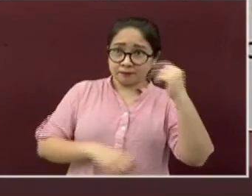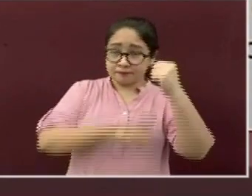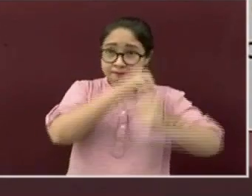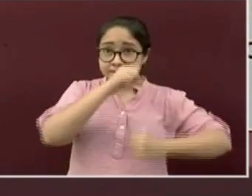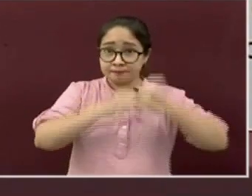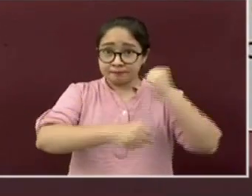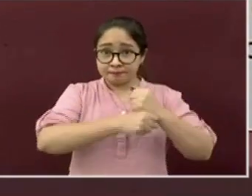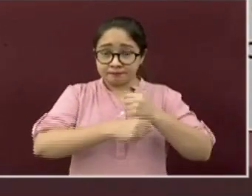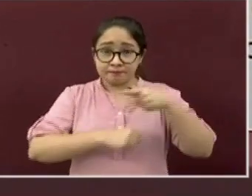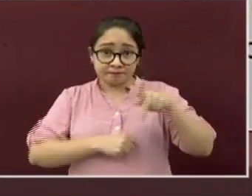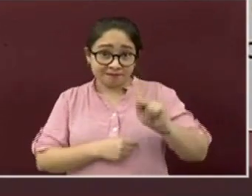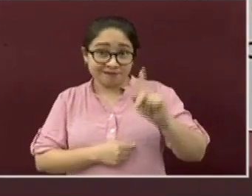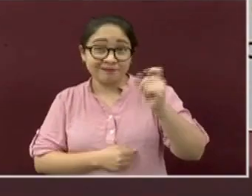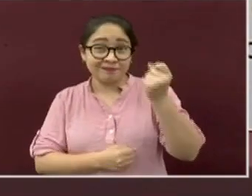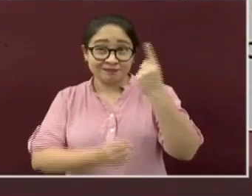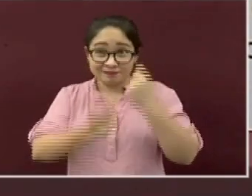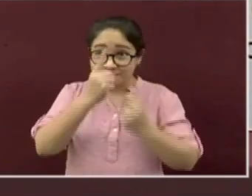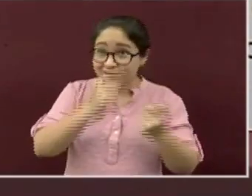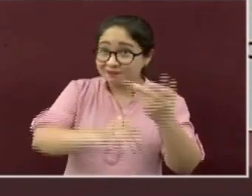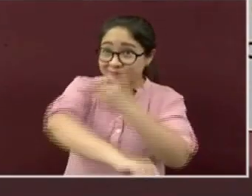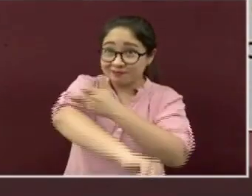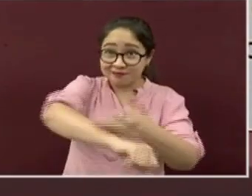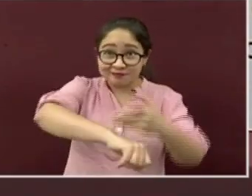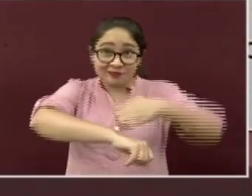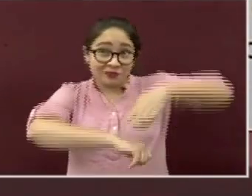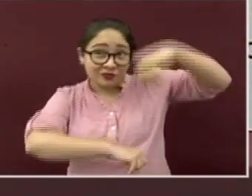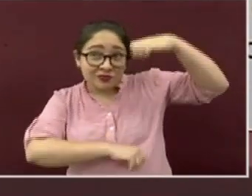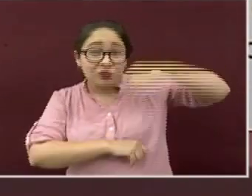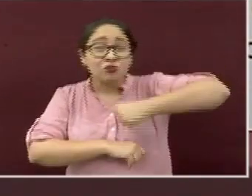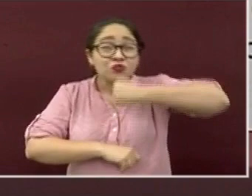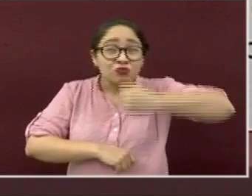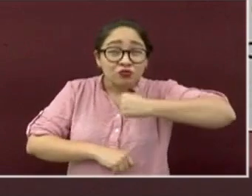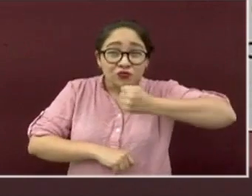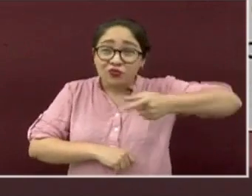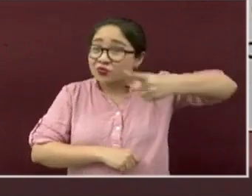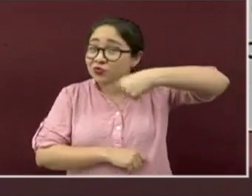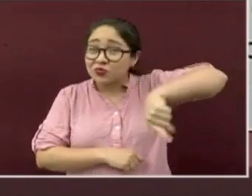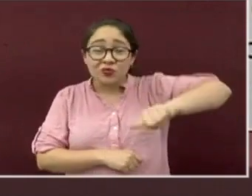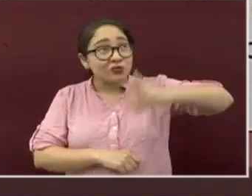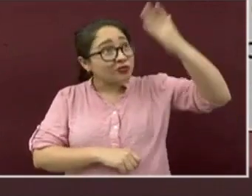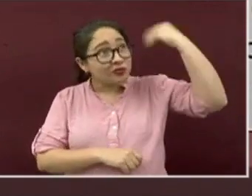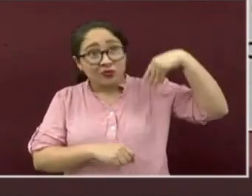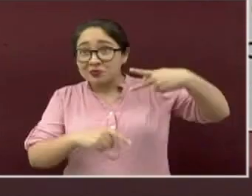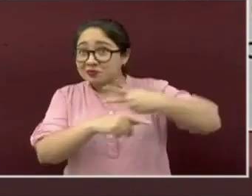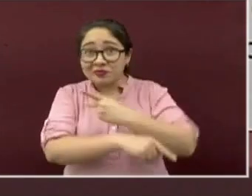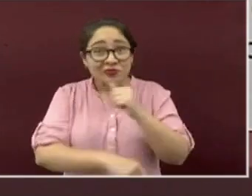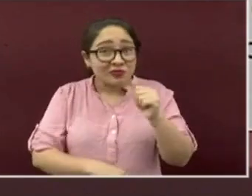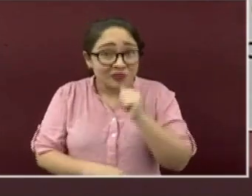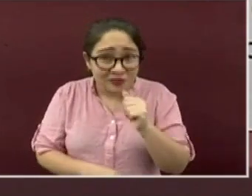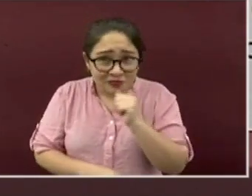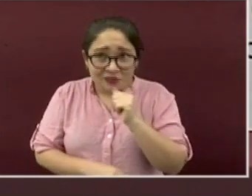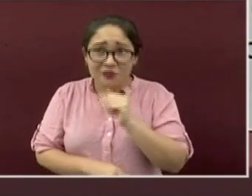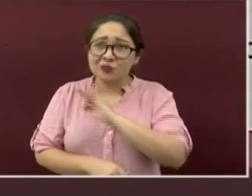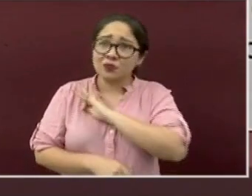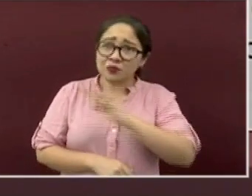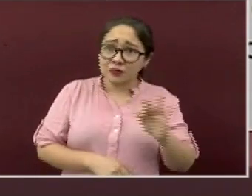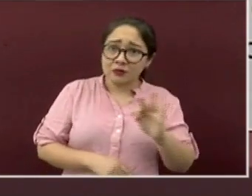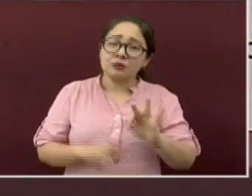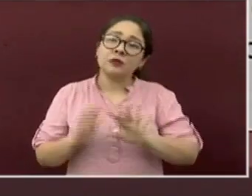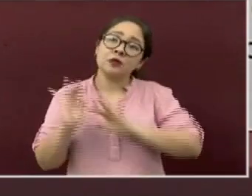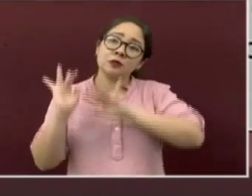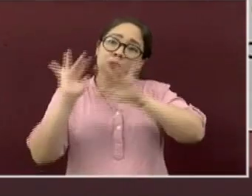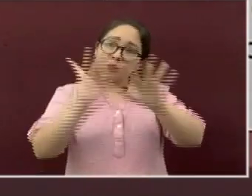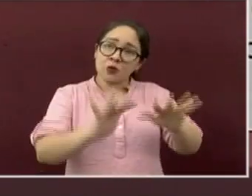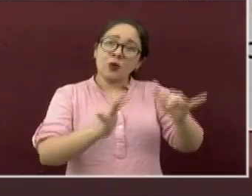alguna razón, algún familiar, adulto mayor que no fue vacunado, desea hacerlo, acérquese por